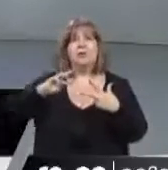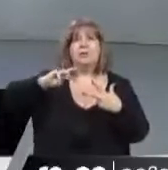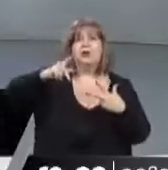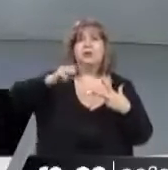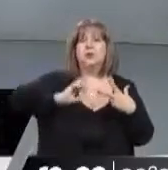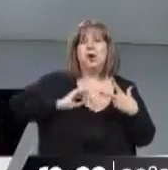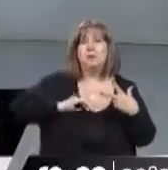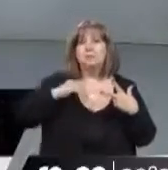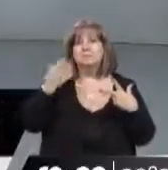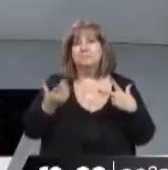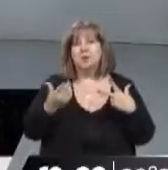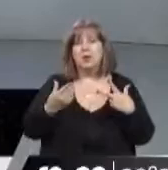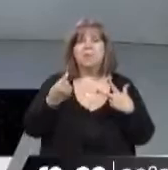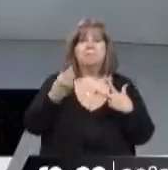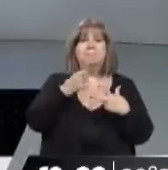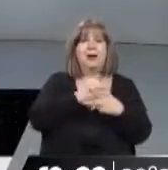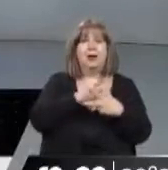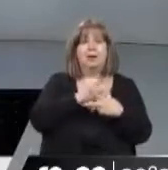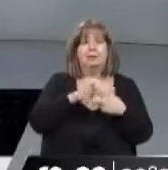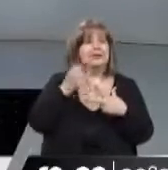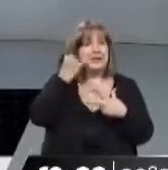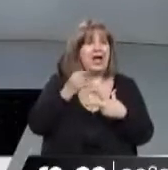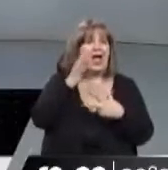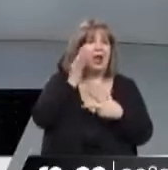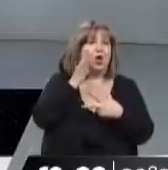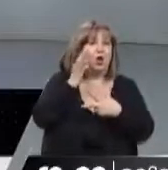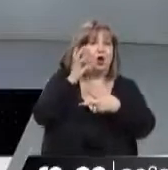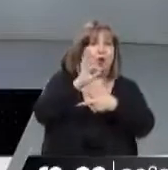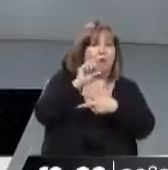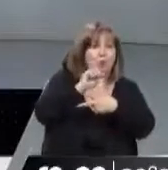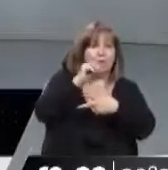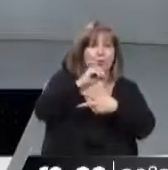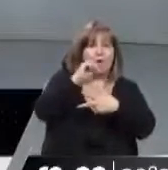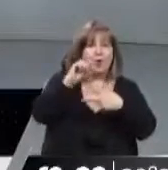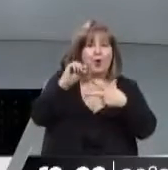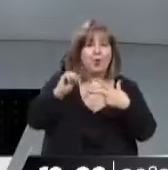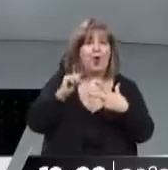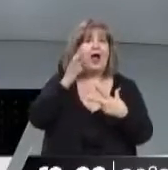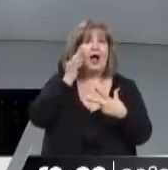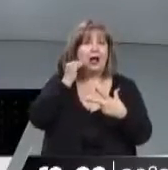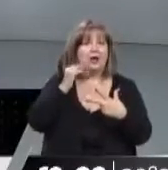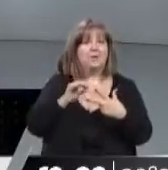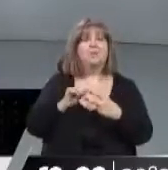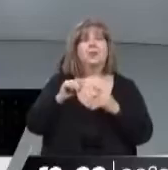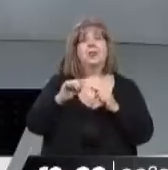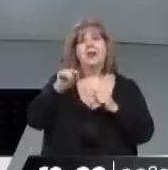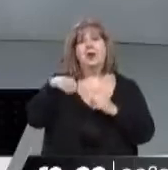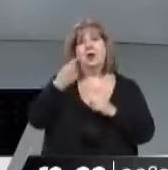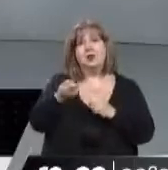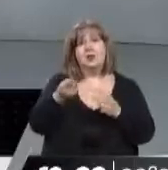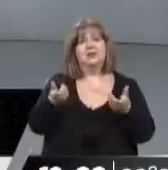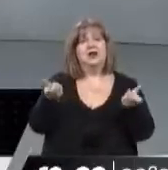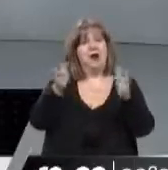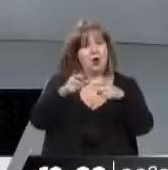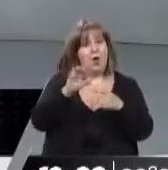viene, pero es para perder lo menos posible con una inflación que va a seguir siendo alta. Seguramente que sí. Bueno, y esto, que sepan, el miércoles se van a volver a sentar,